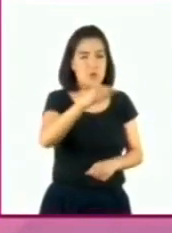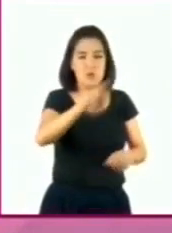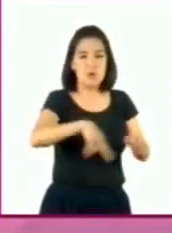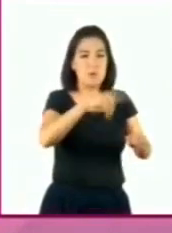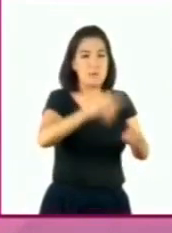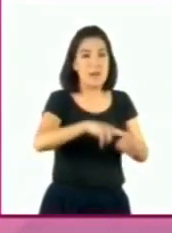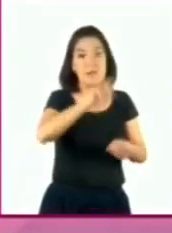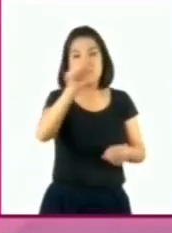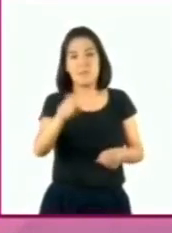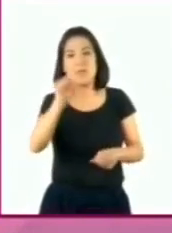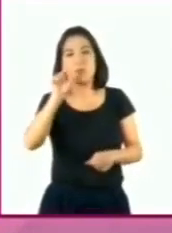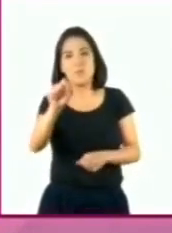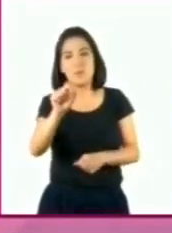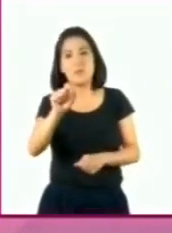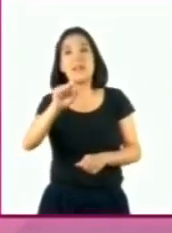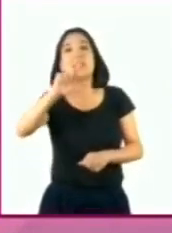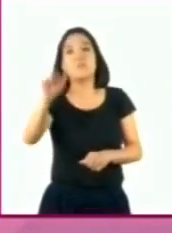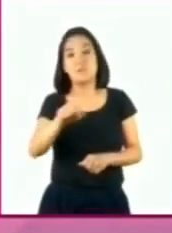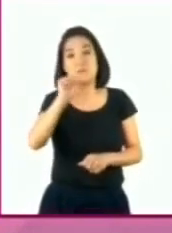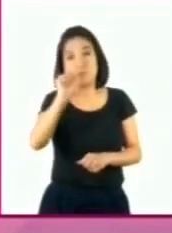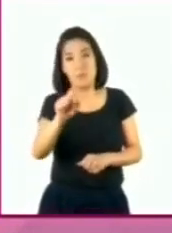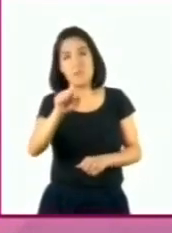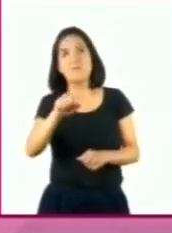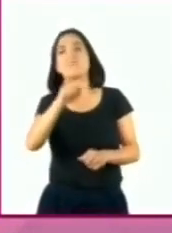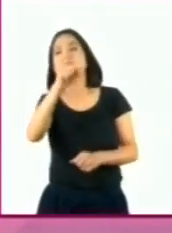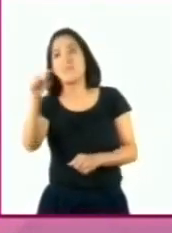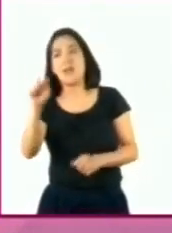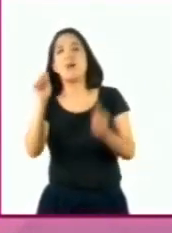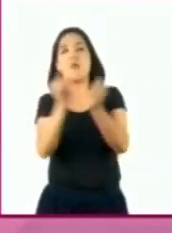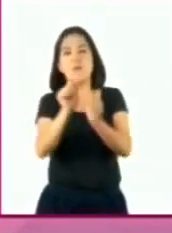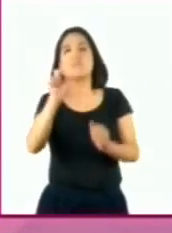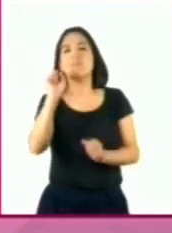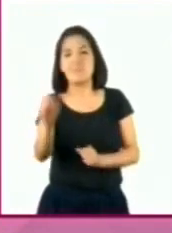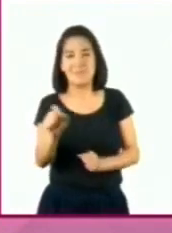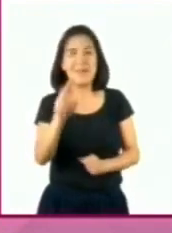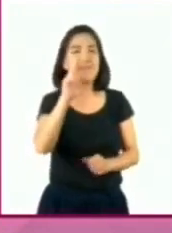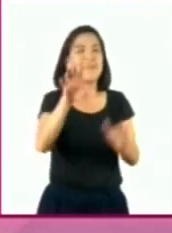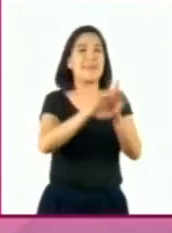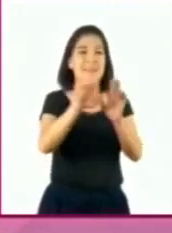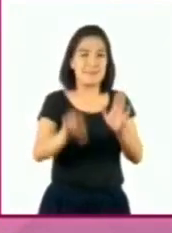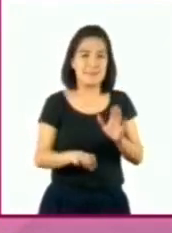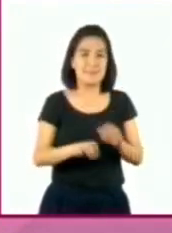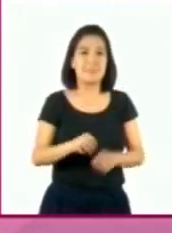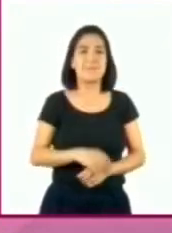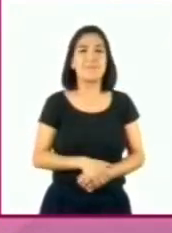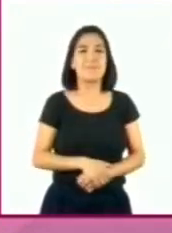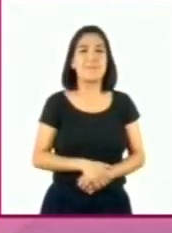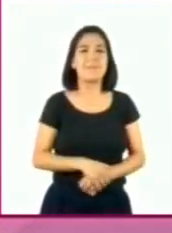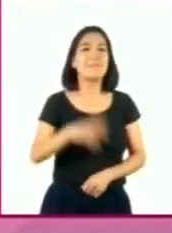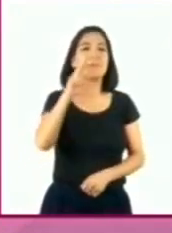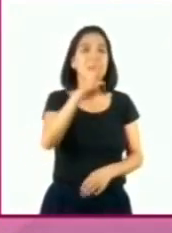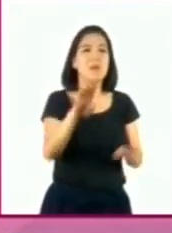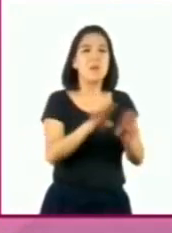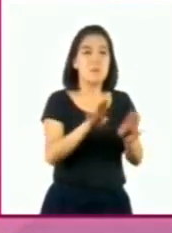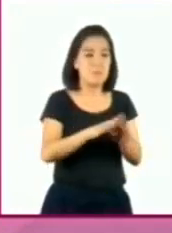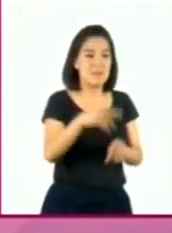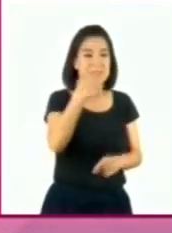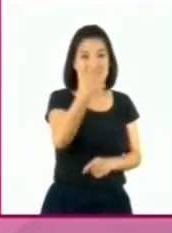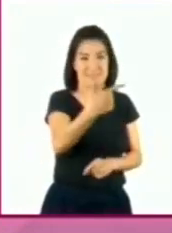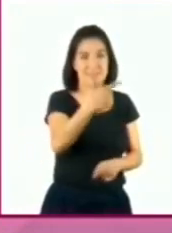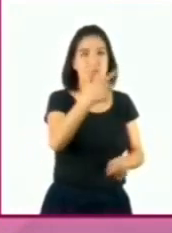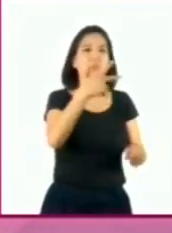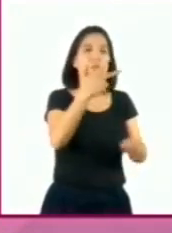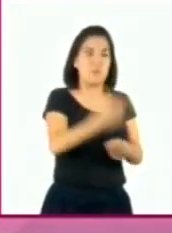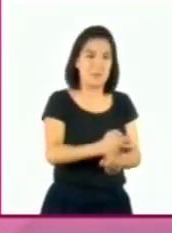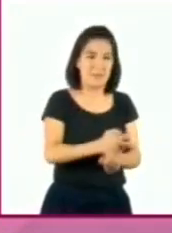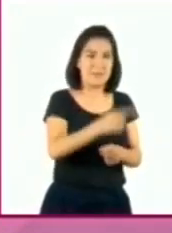el número decimal en fracción decimal. Veamos un ejemplo. Considera la fracción común 7 octavos.